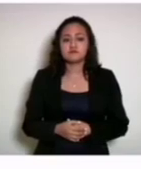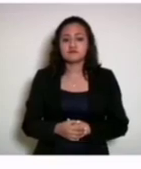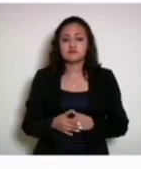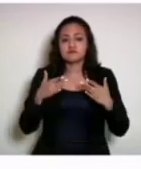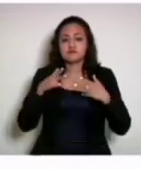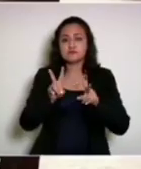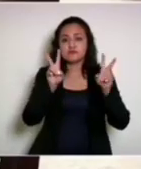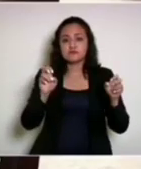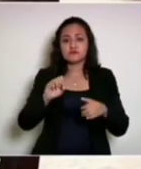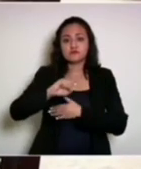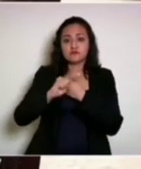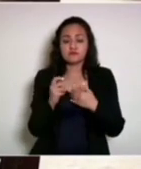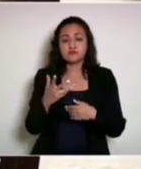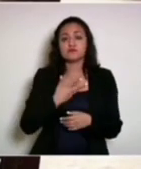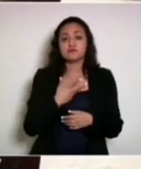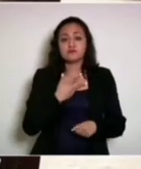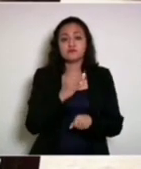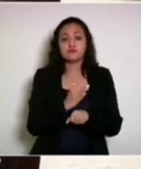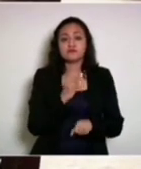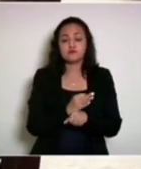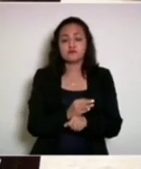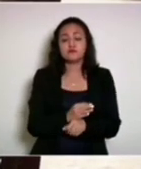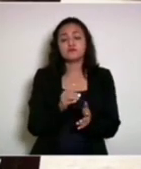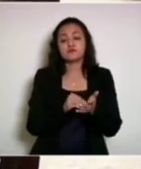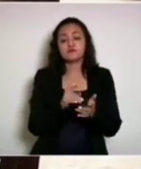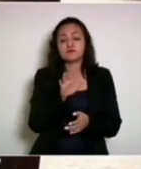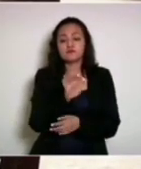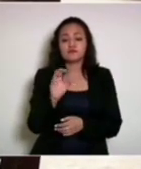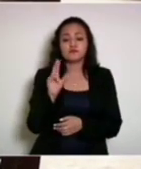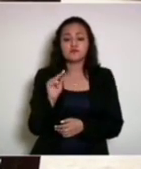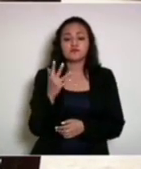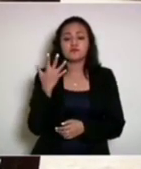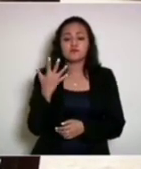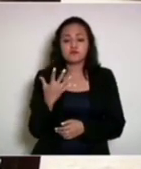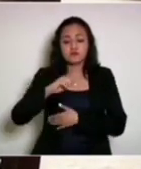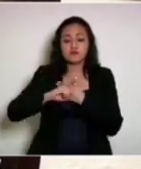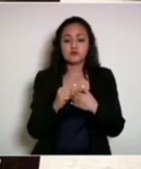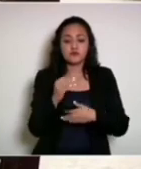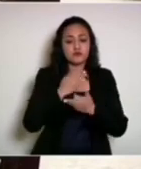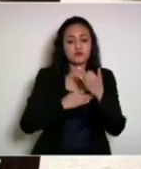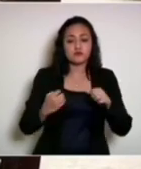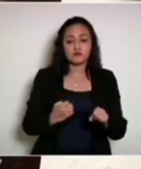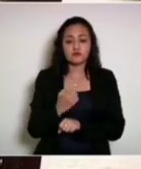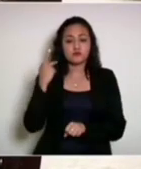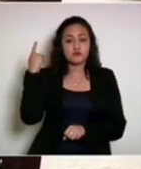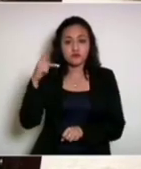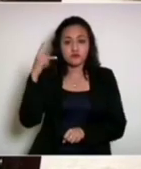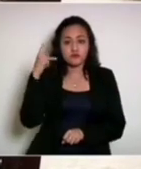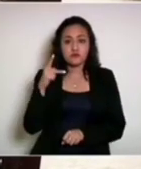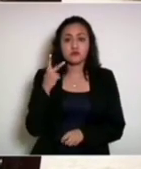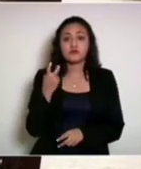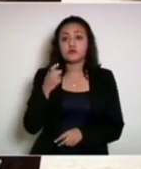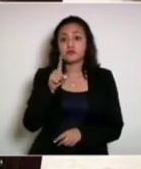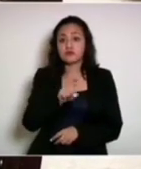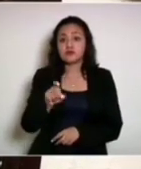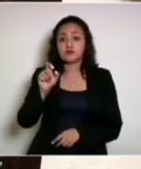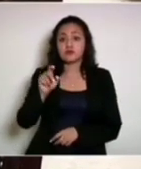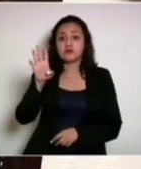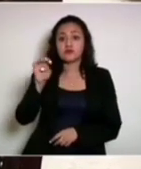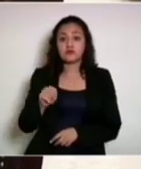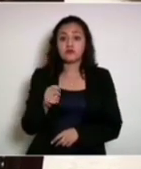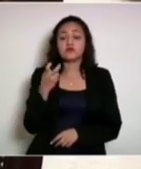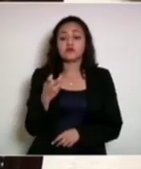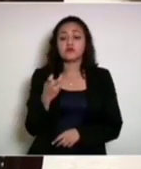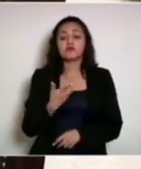Sobre el tema de guarderías, se tienen registradas 585 guarderías en todo el estado de Puebla, de esas 129